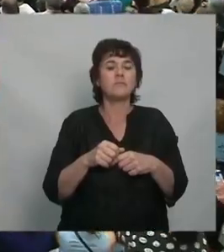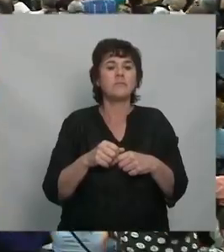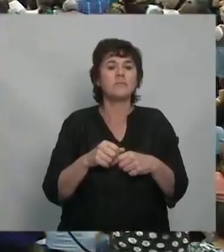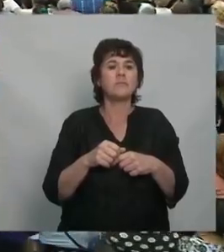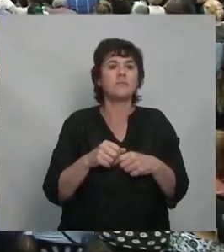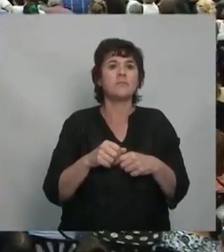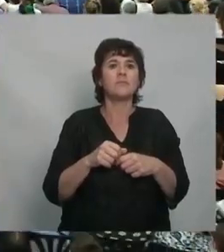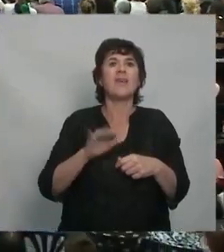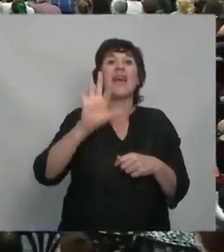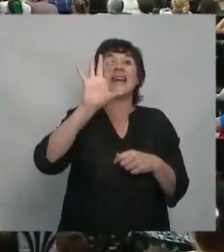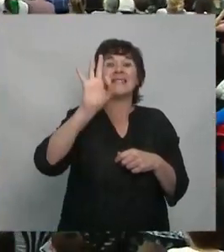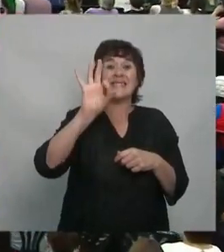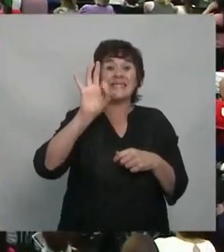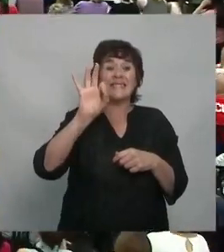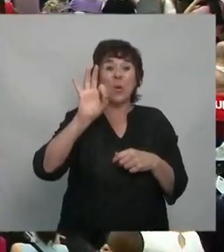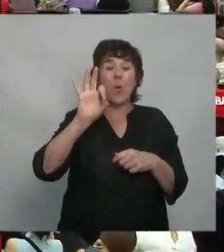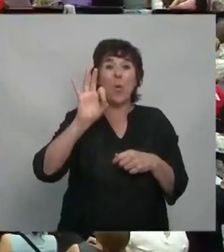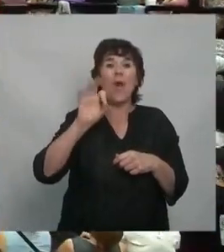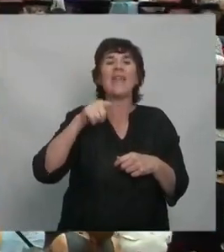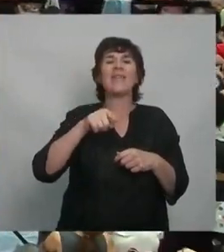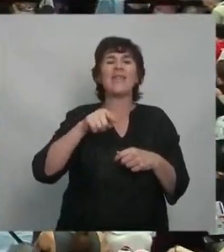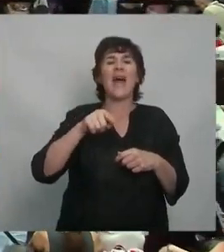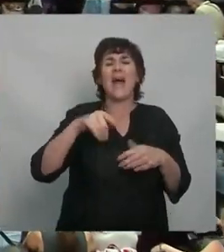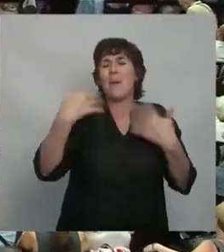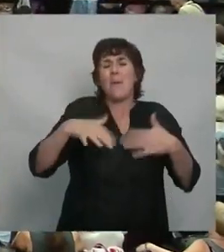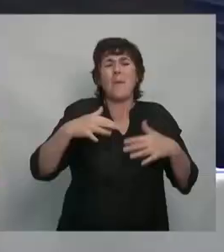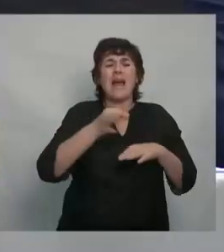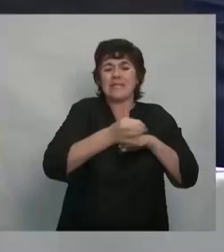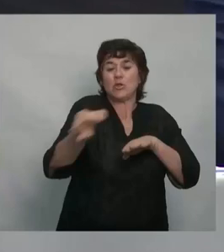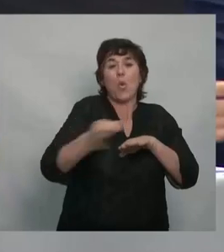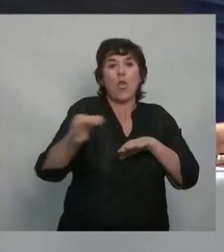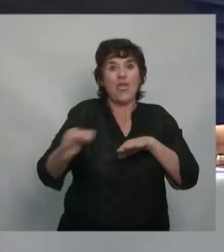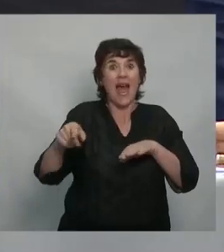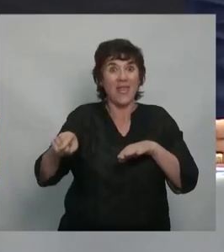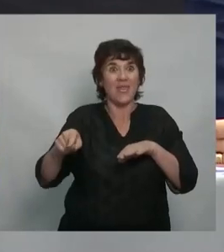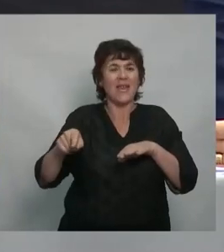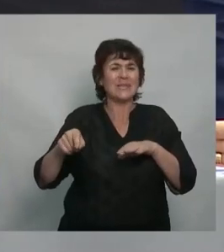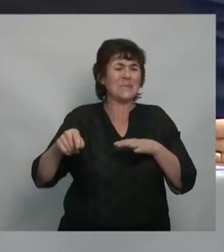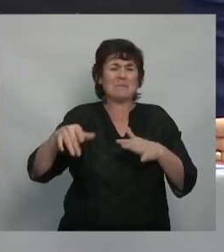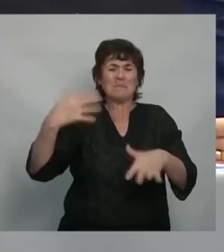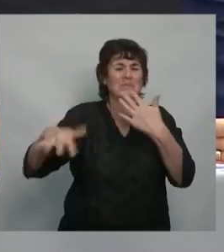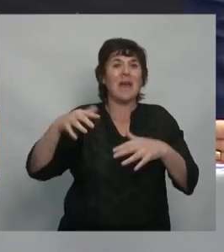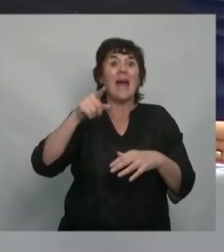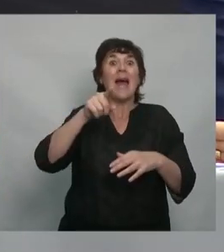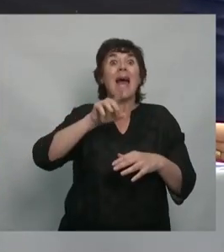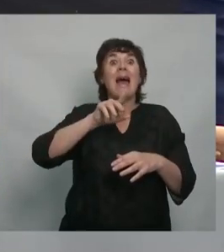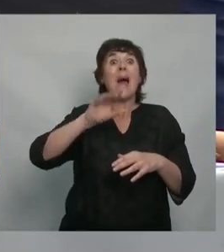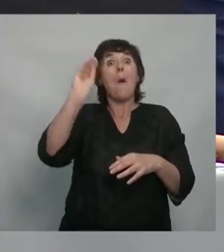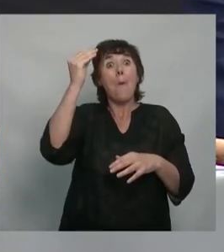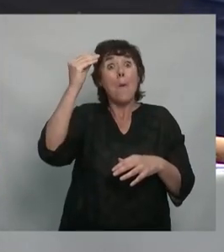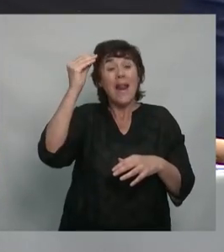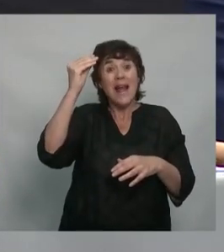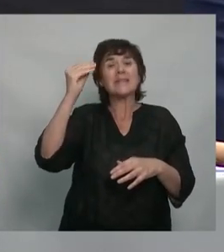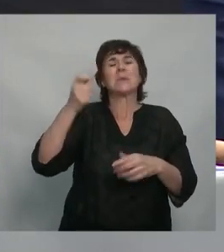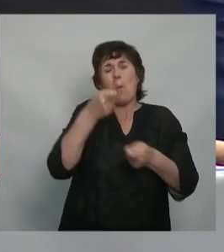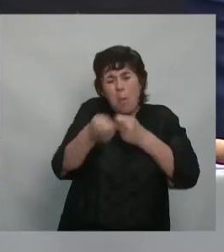ciudades, de las 50 ciudades más violentas, Brasil fue incluida en 17 ciudades. Nosotros no